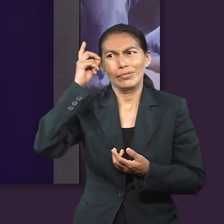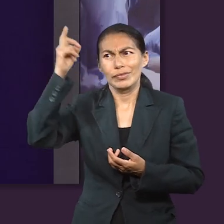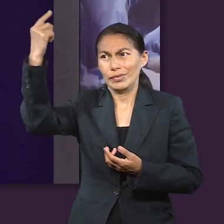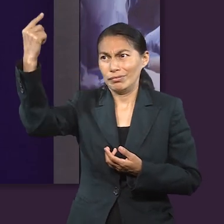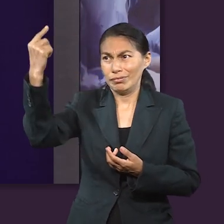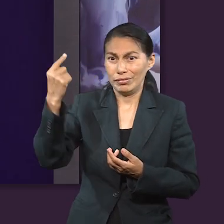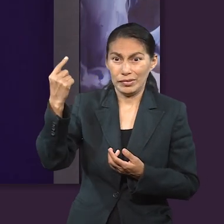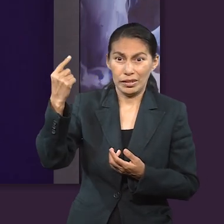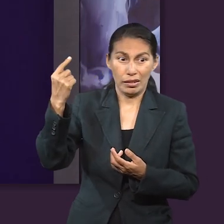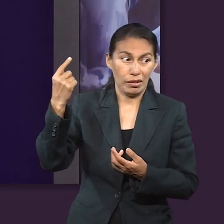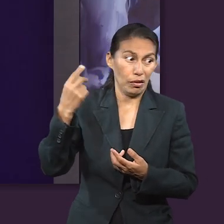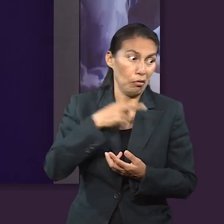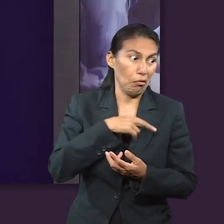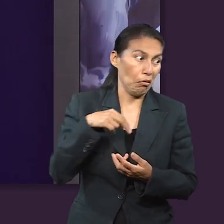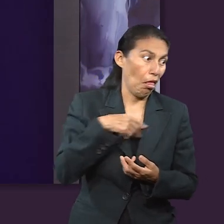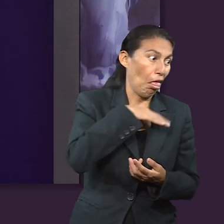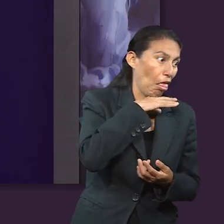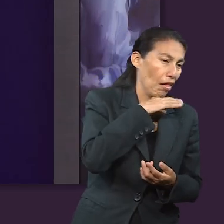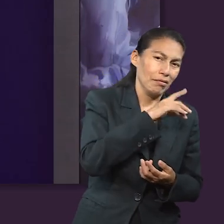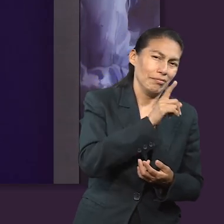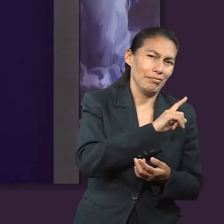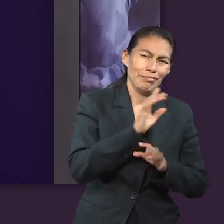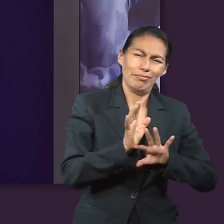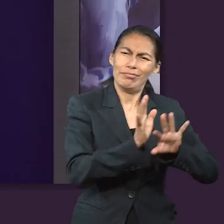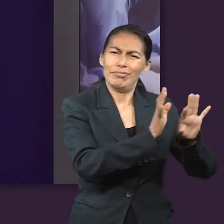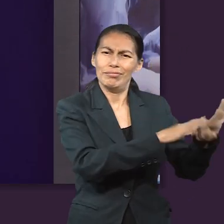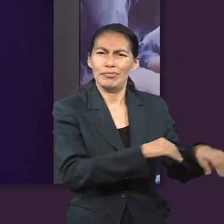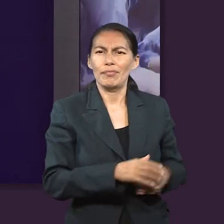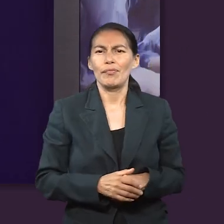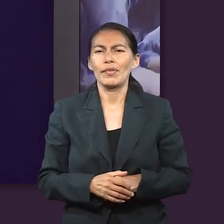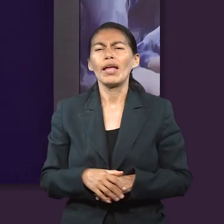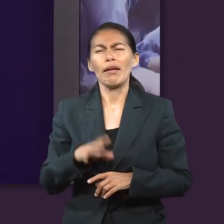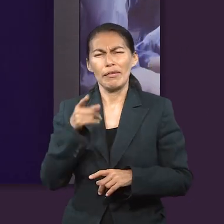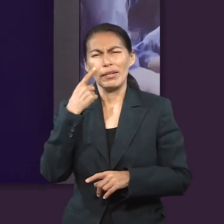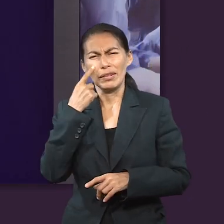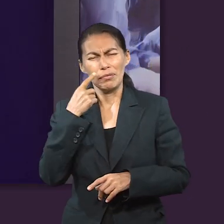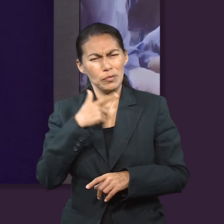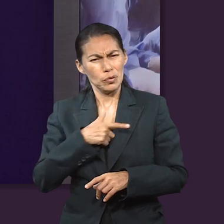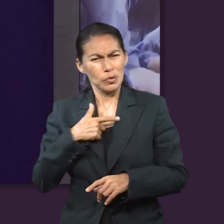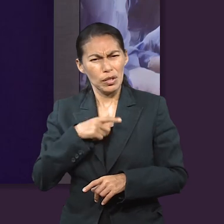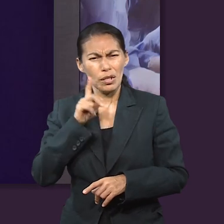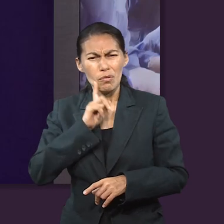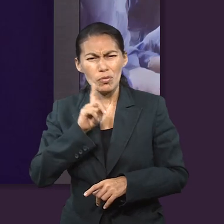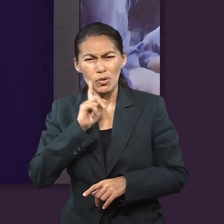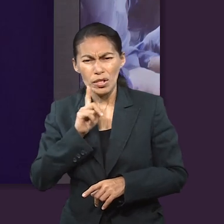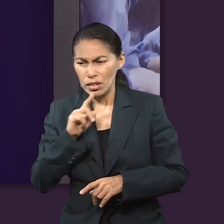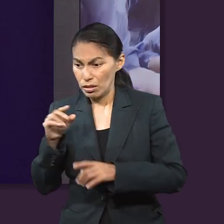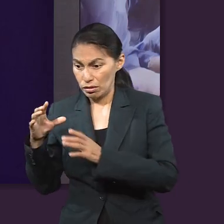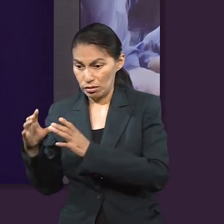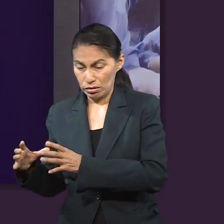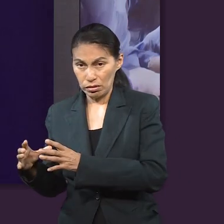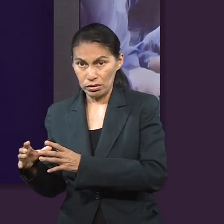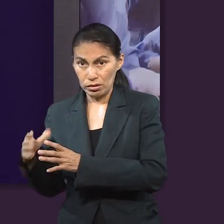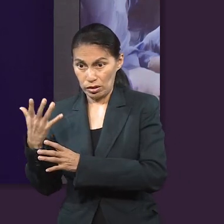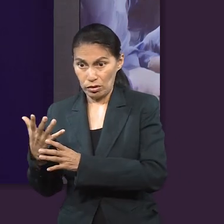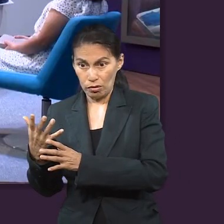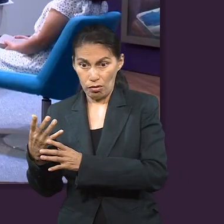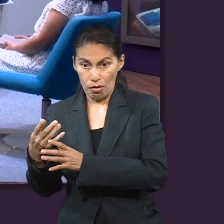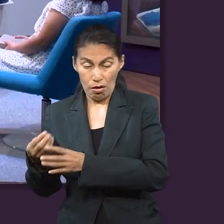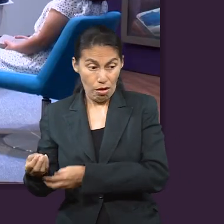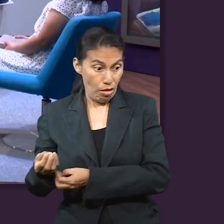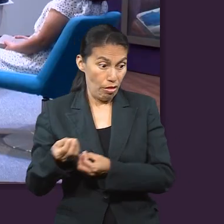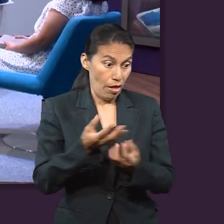regrese, ¿no? O cuando Cristo venga. Y si lo tomamos como el carácter, a mí lo que me interesa es la actitud de las vírgenes cuando deciden no